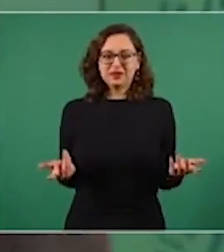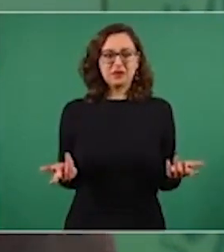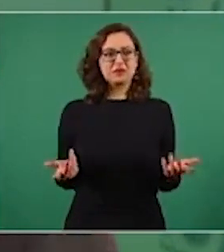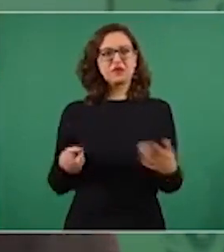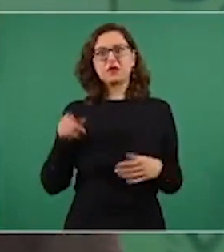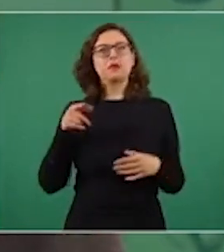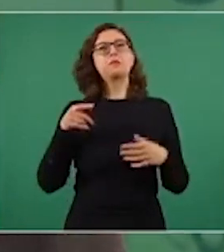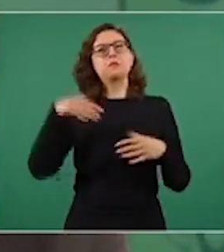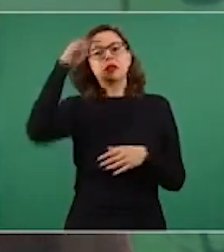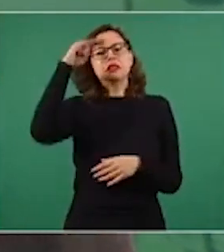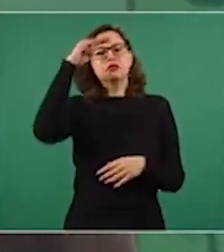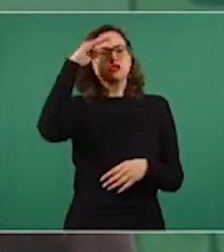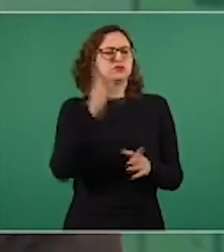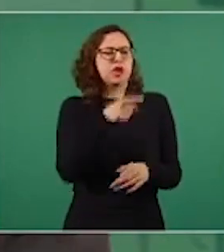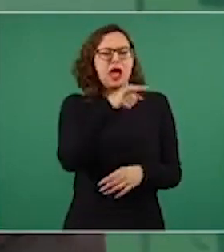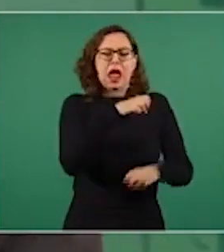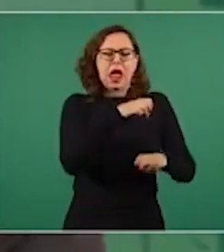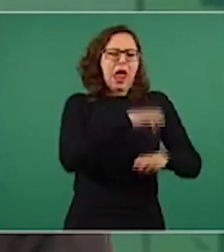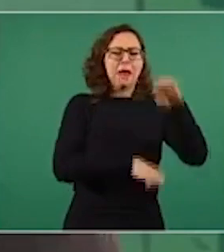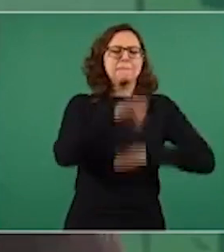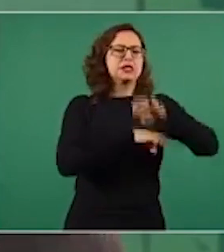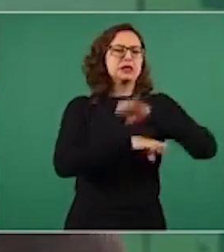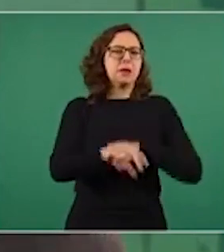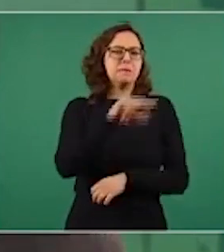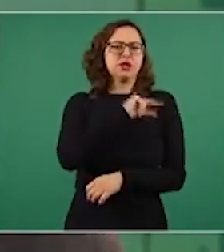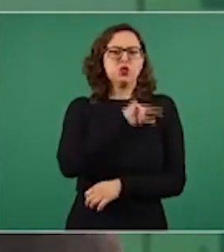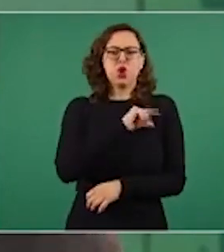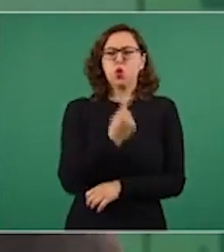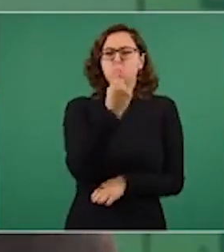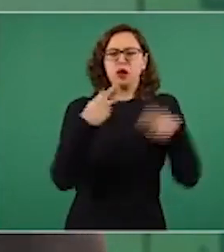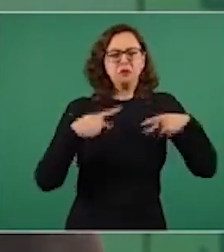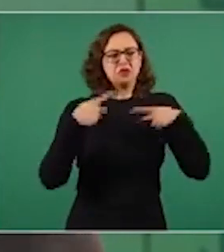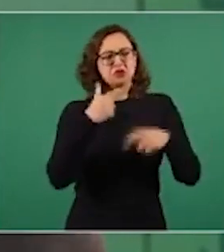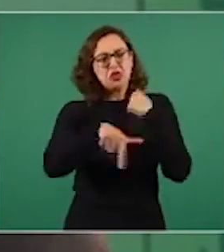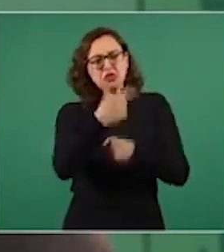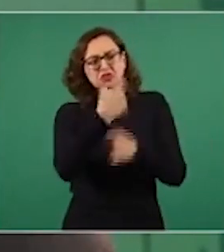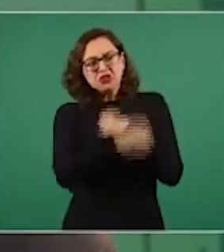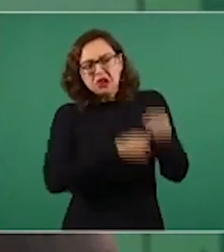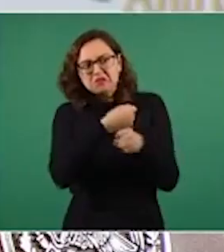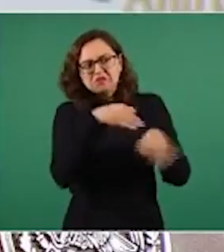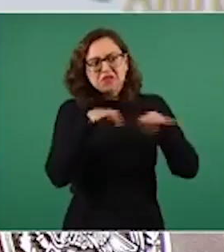de una empresa con esos resultados, ya lo hubiesen corrido.